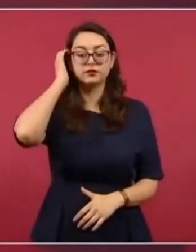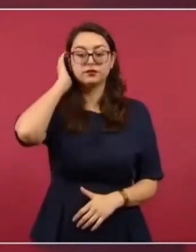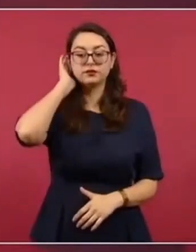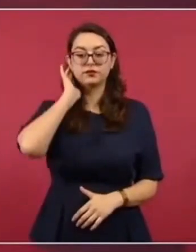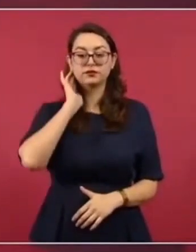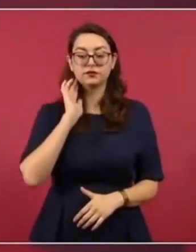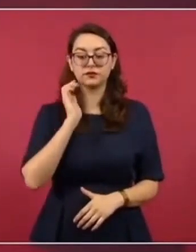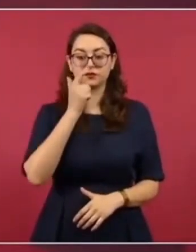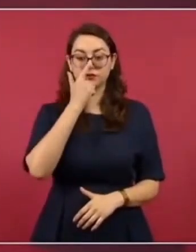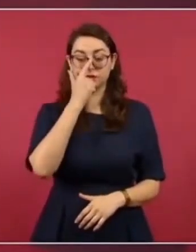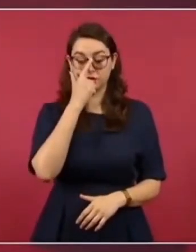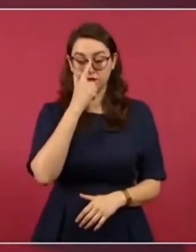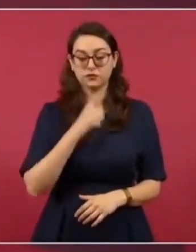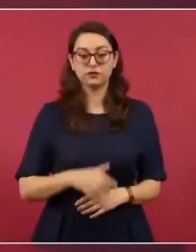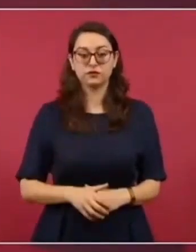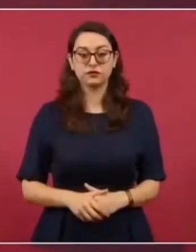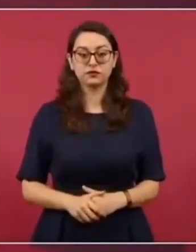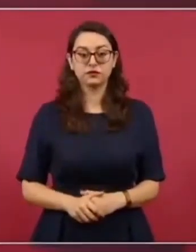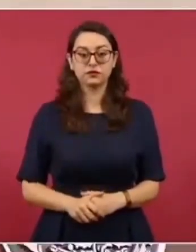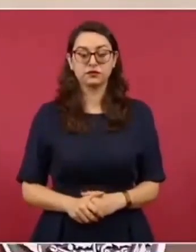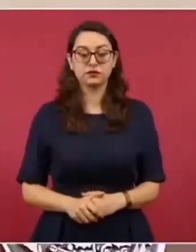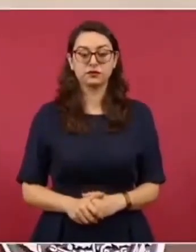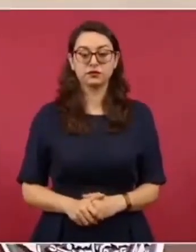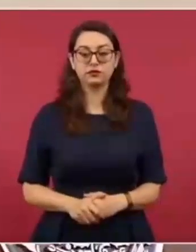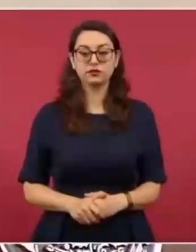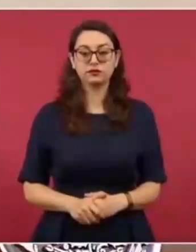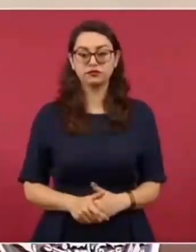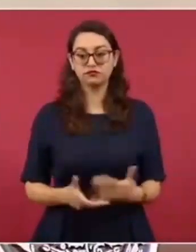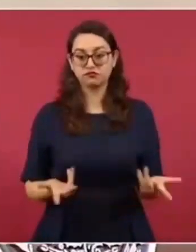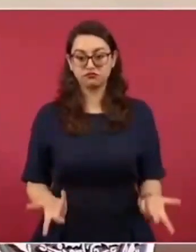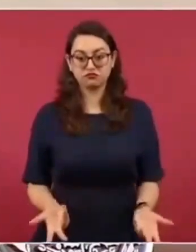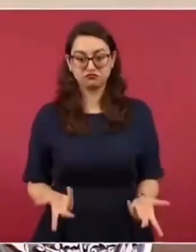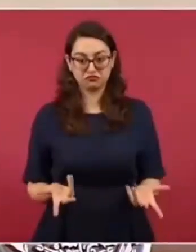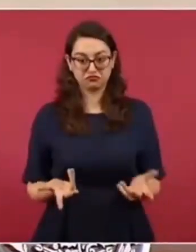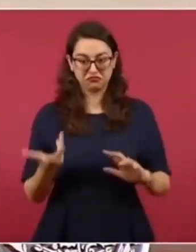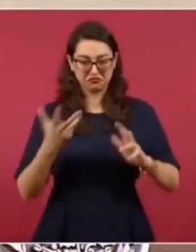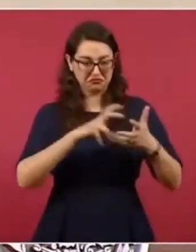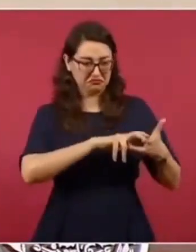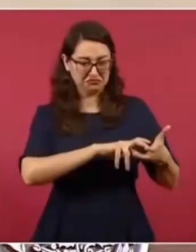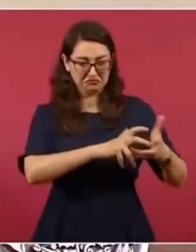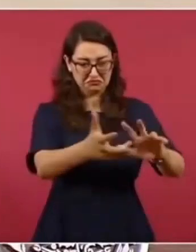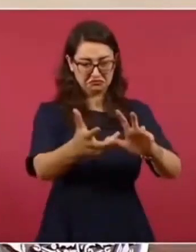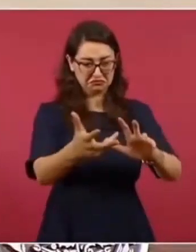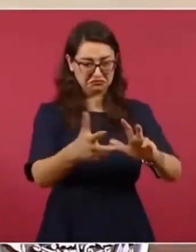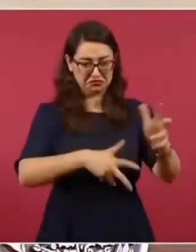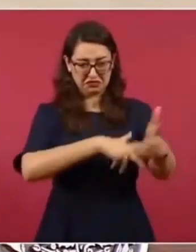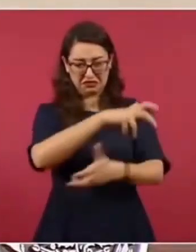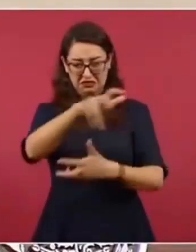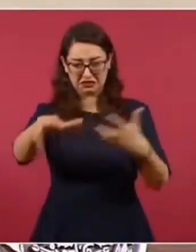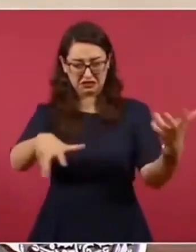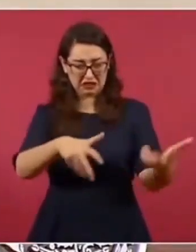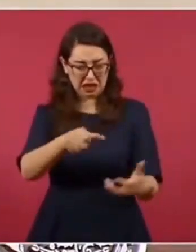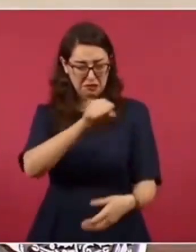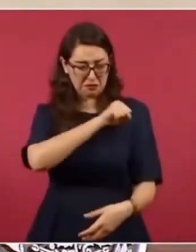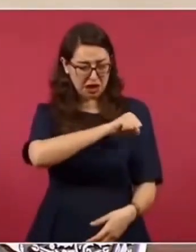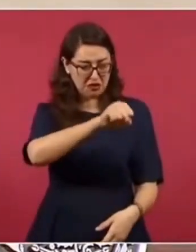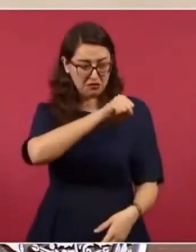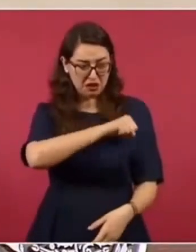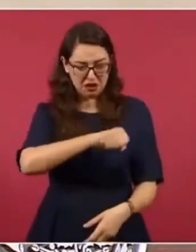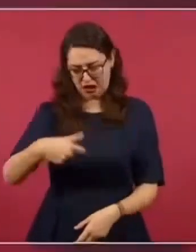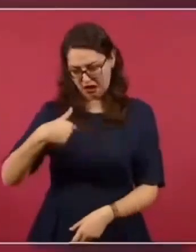pensarse la violencia con la violencia, el mal con el mal